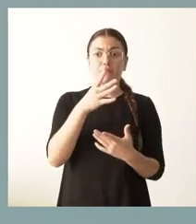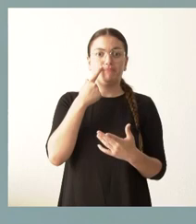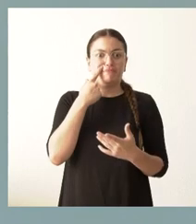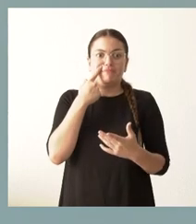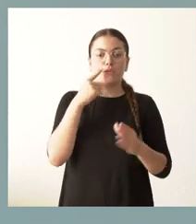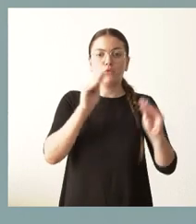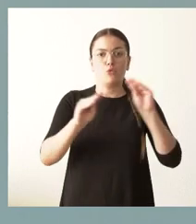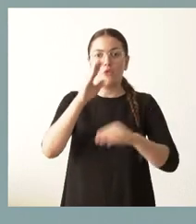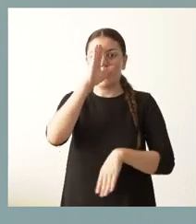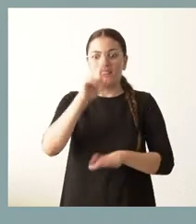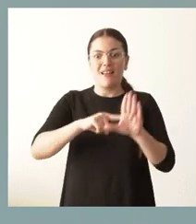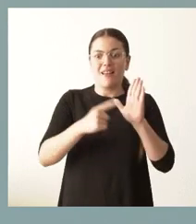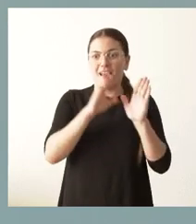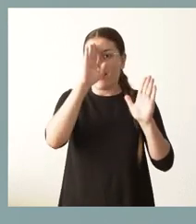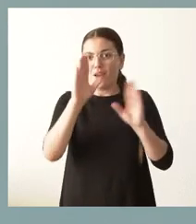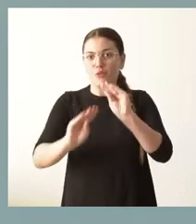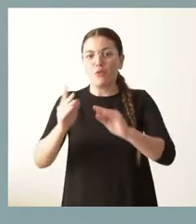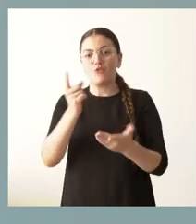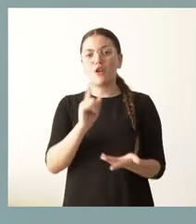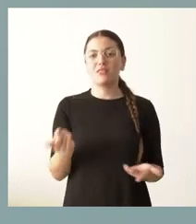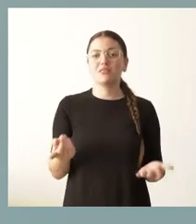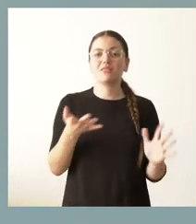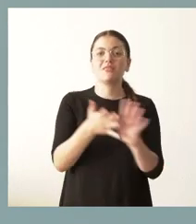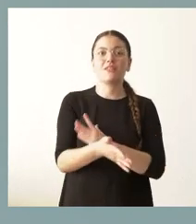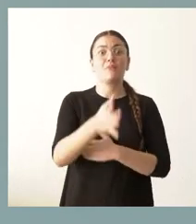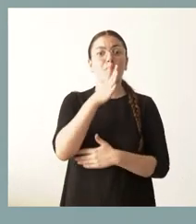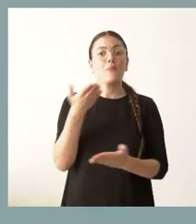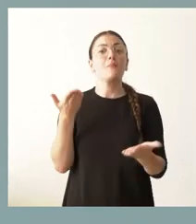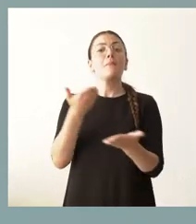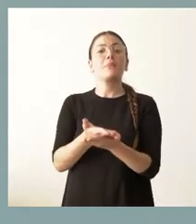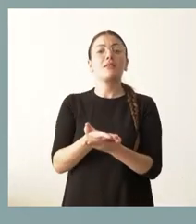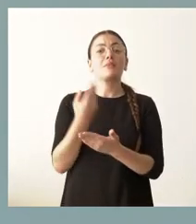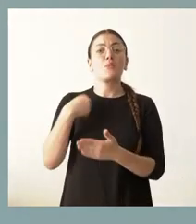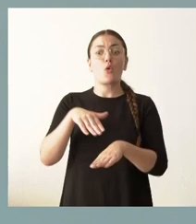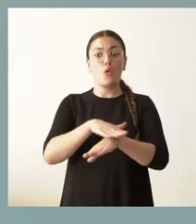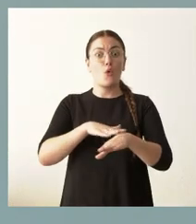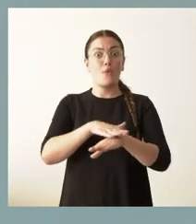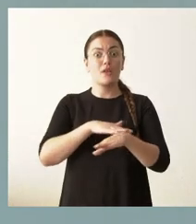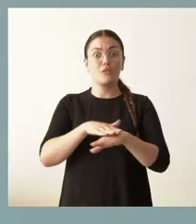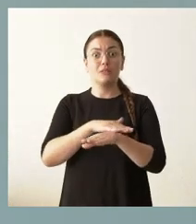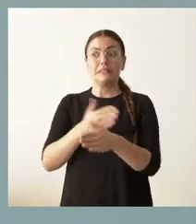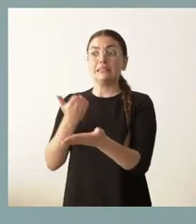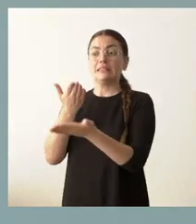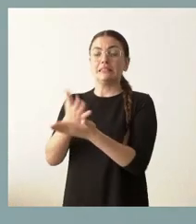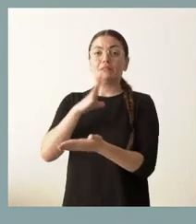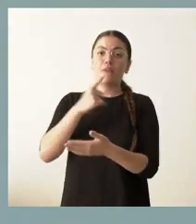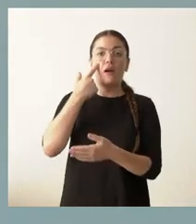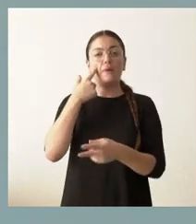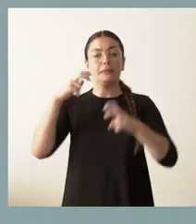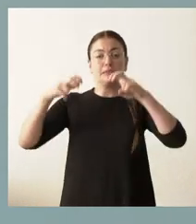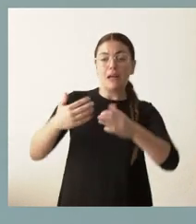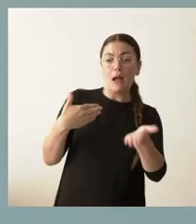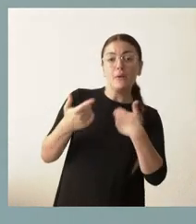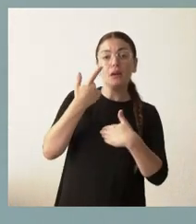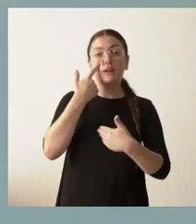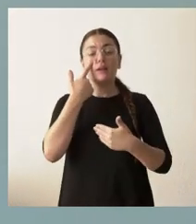directamente una ley autonómica y por eso es el llamamiento que hemos hecho al Gobierno de que nos sentemos a hablar de ello, que se le